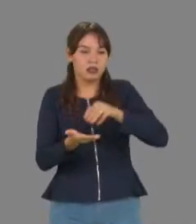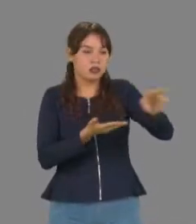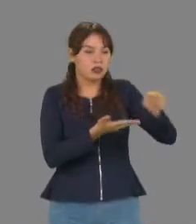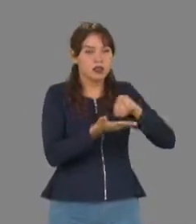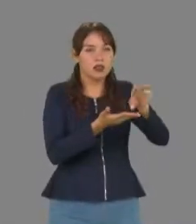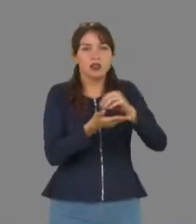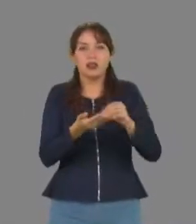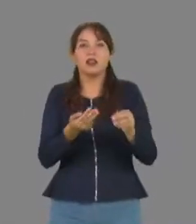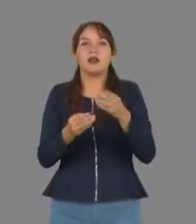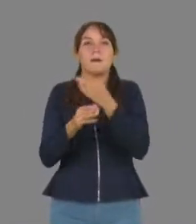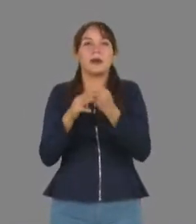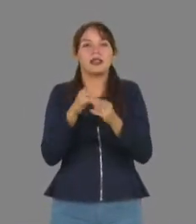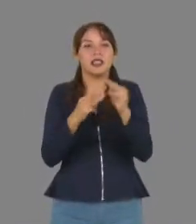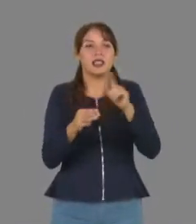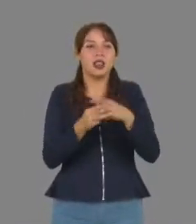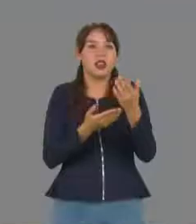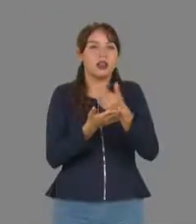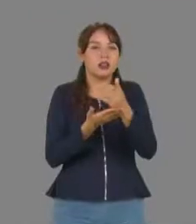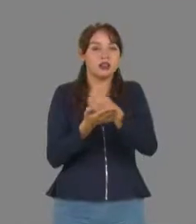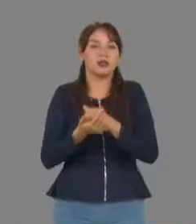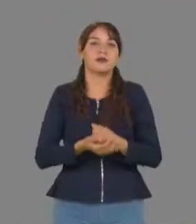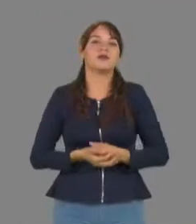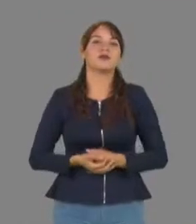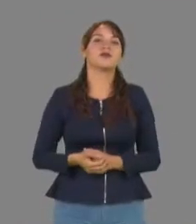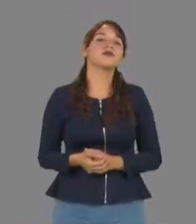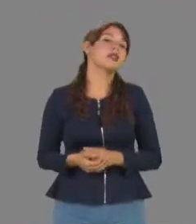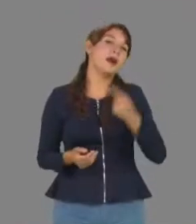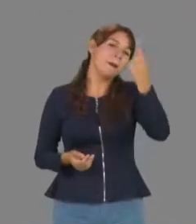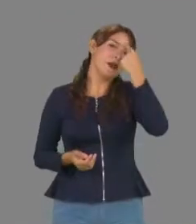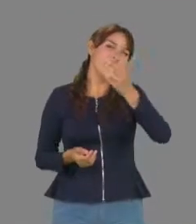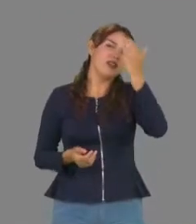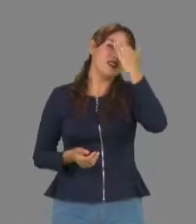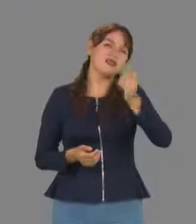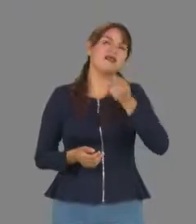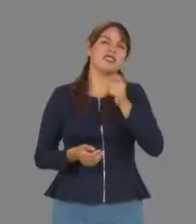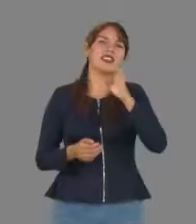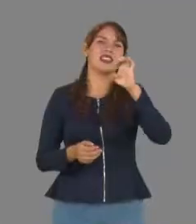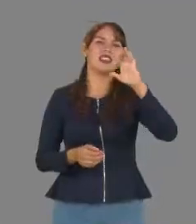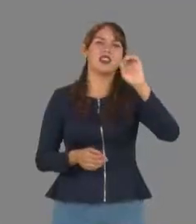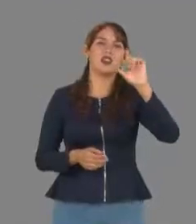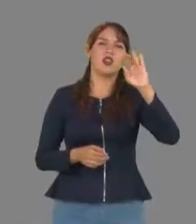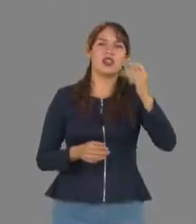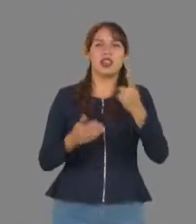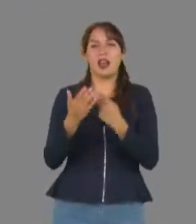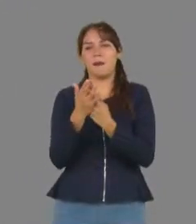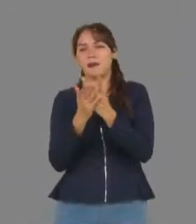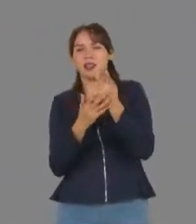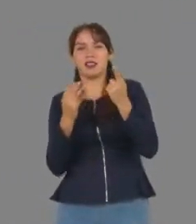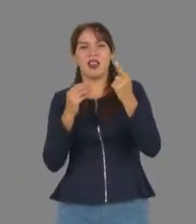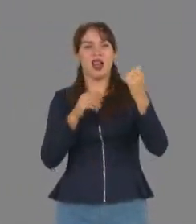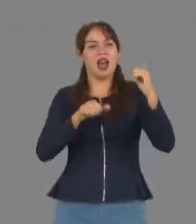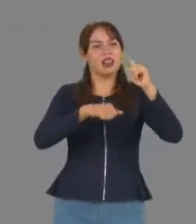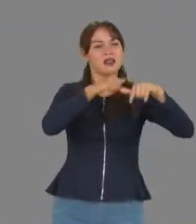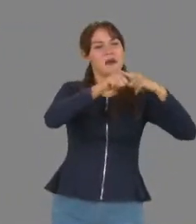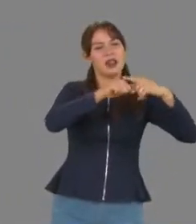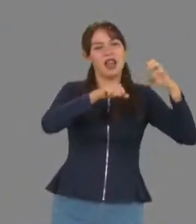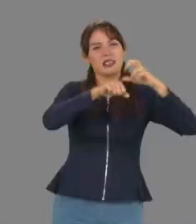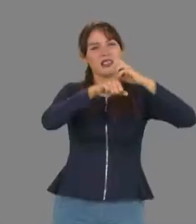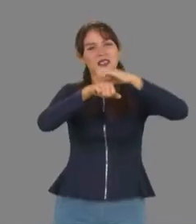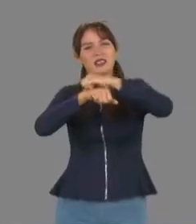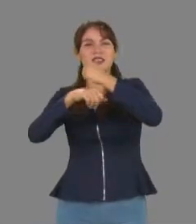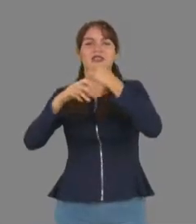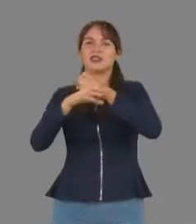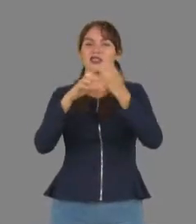colectaron en campo. Para conocer la interacción ecológica que existe entre las plagas y las plantas de cítricos,